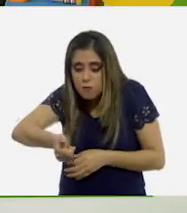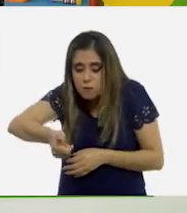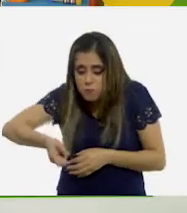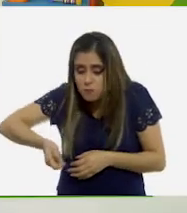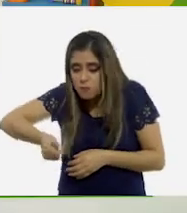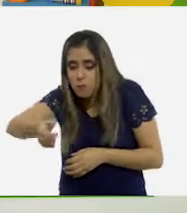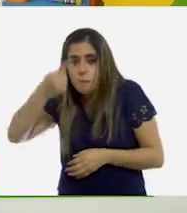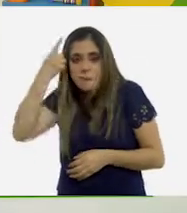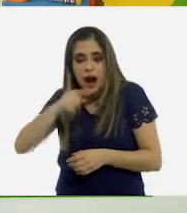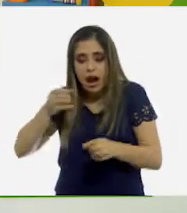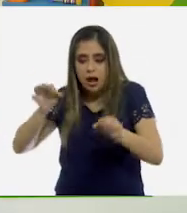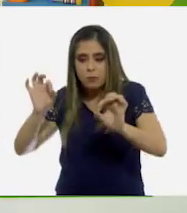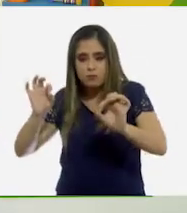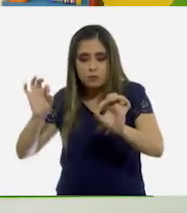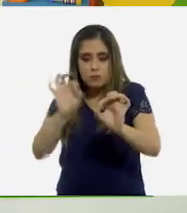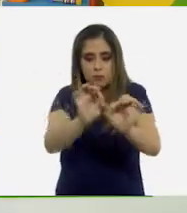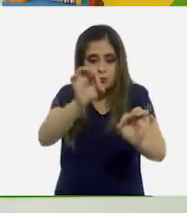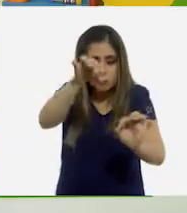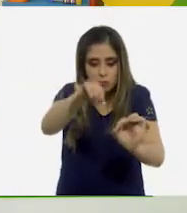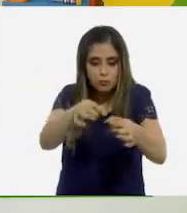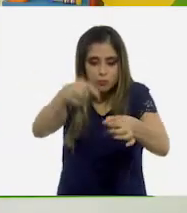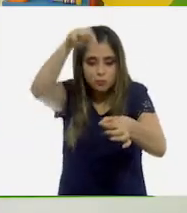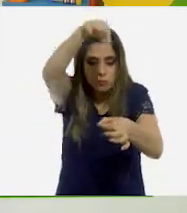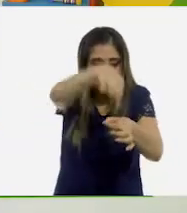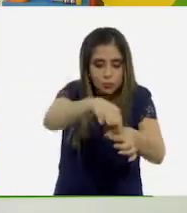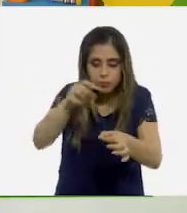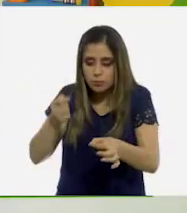tratando de atinarle a un pequeño agujero.